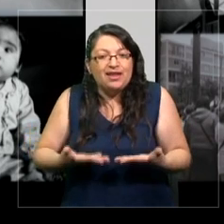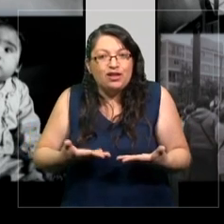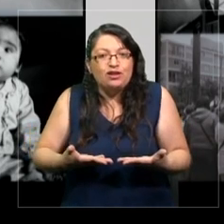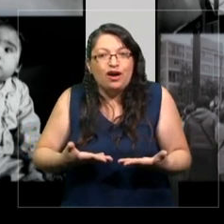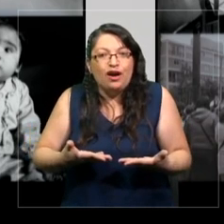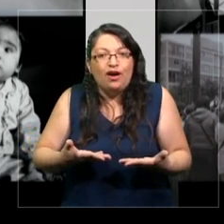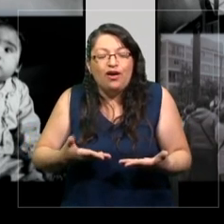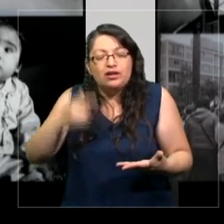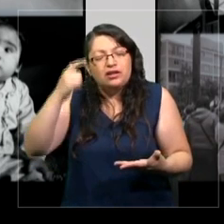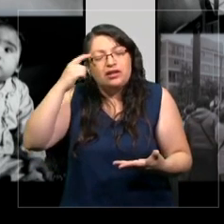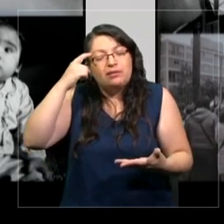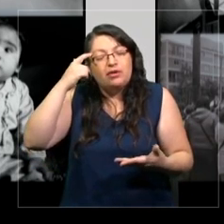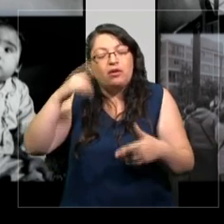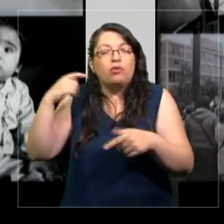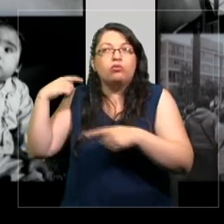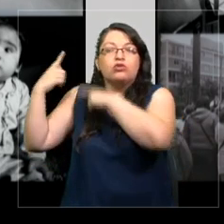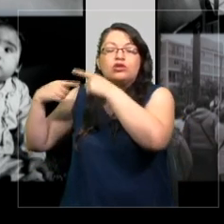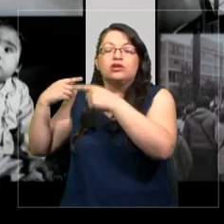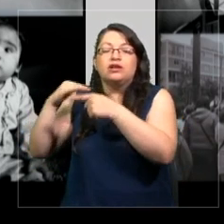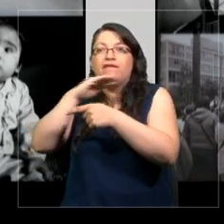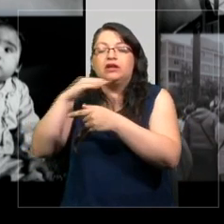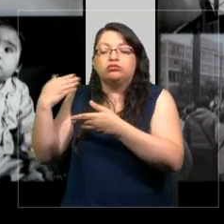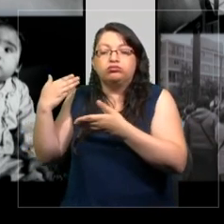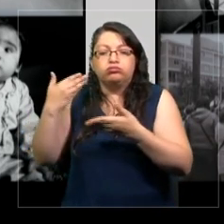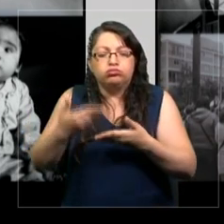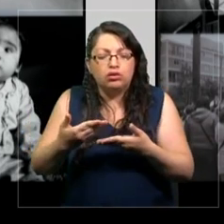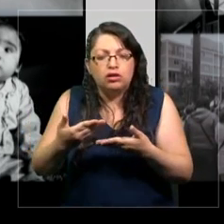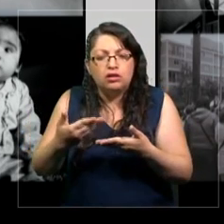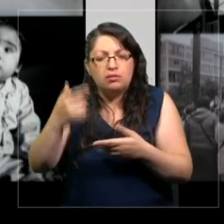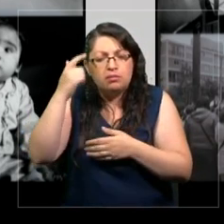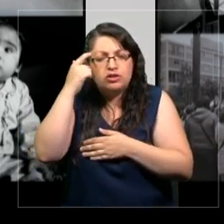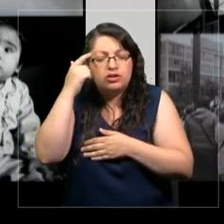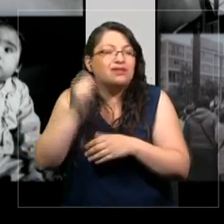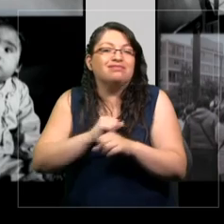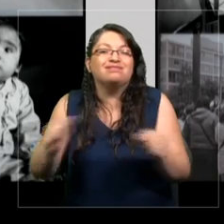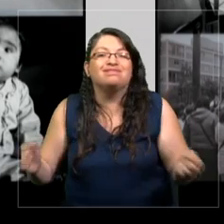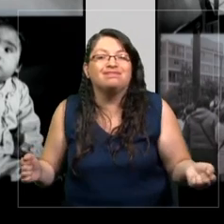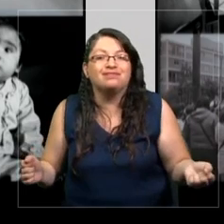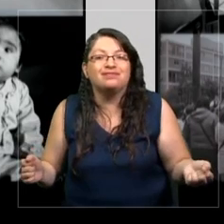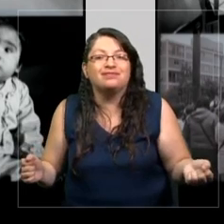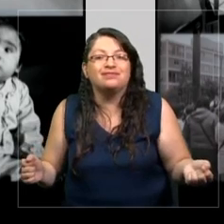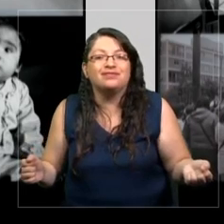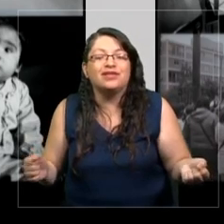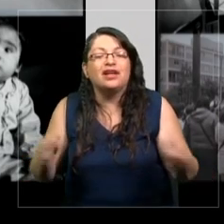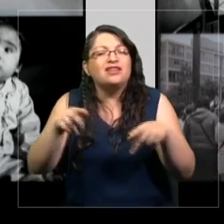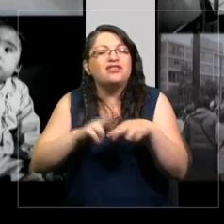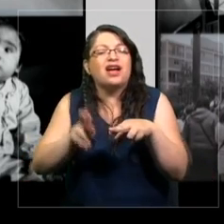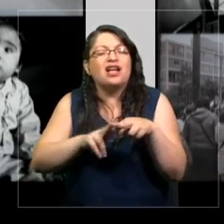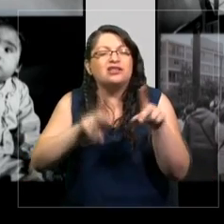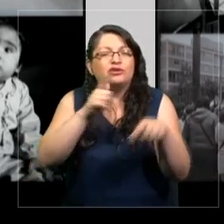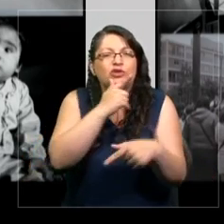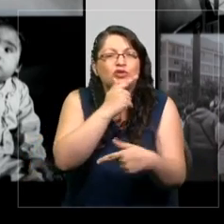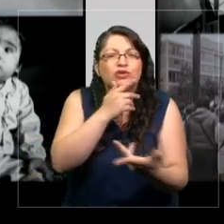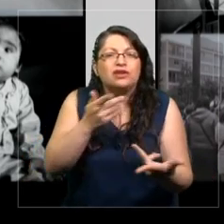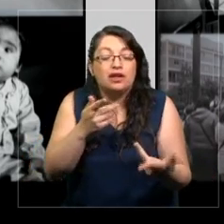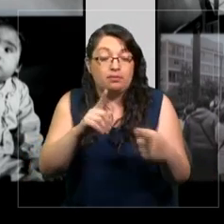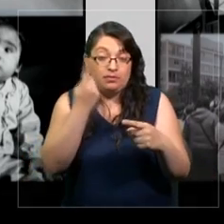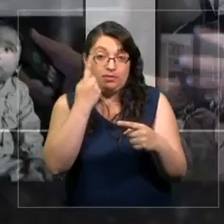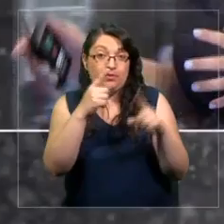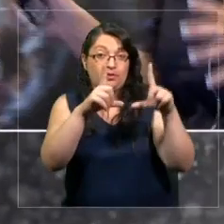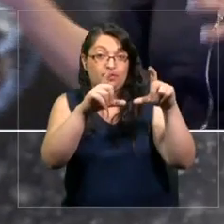traer la historia con cierta facilidad, y rápidamente nos damos cuenta que es imposible. Y esto nos genera algunas preguntas. Primero, que la